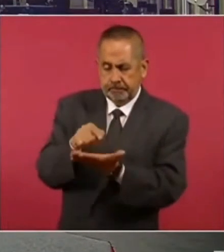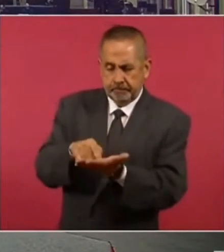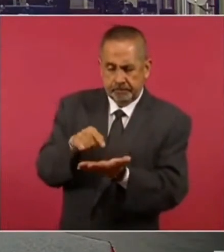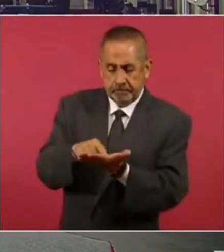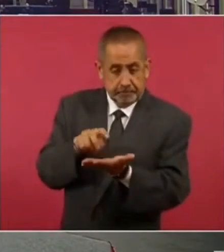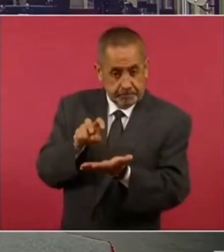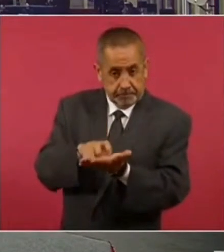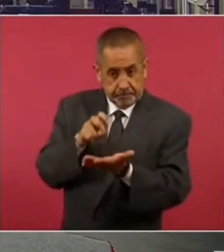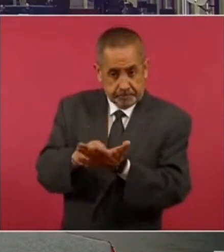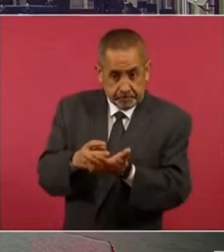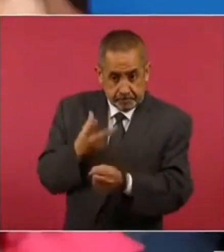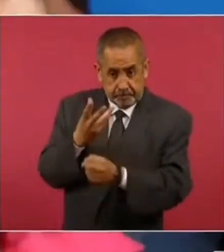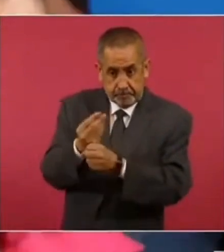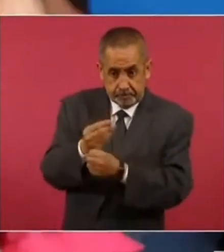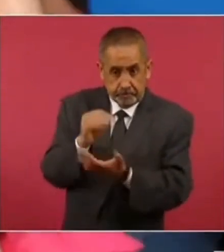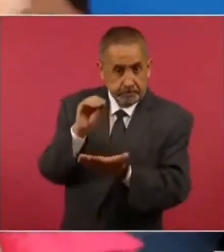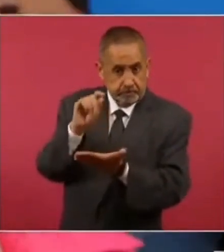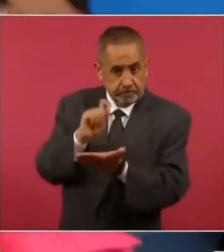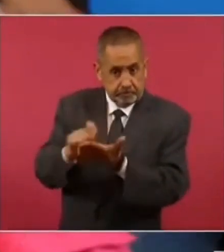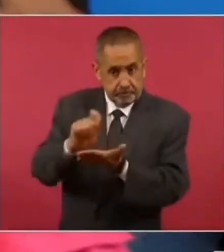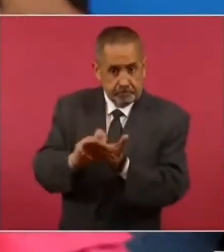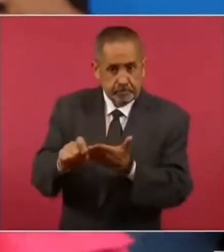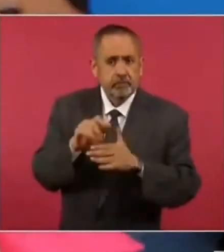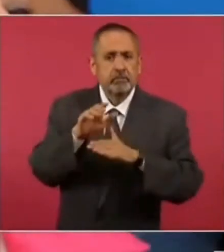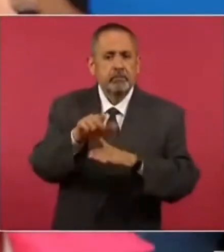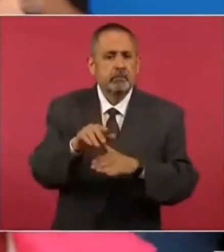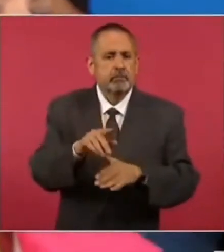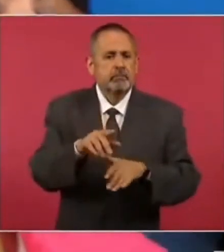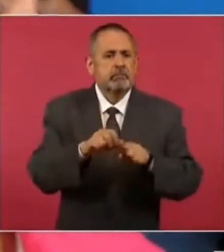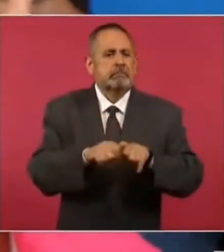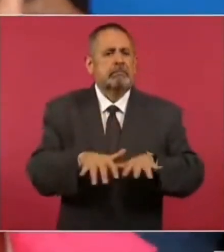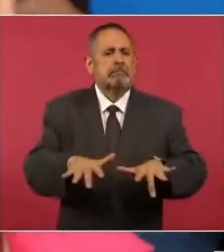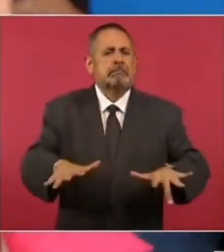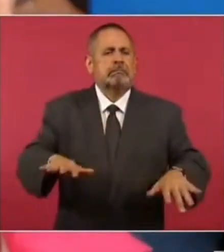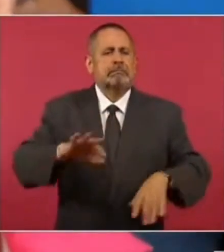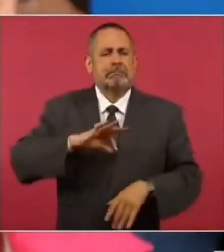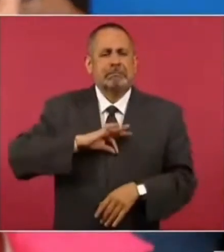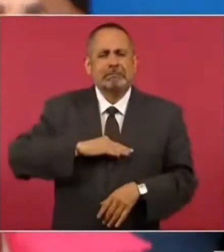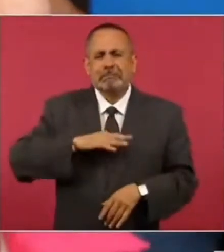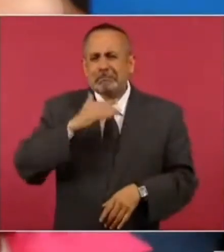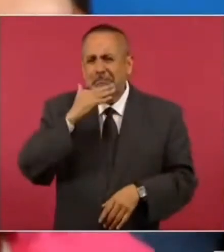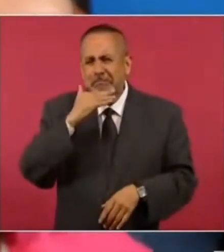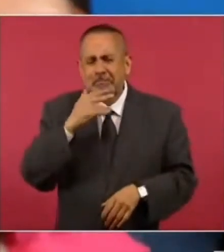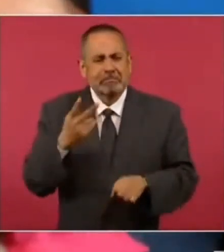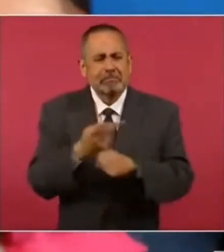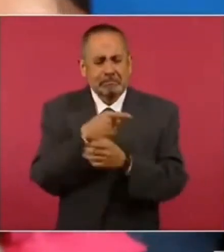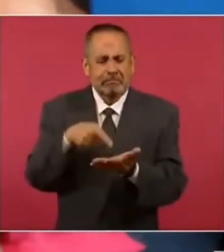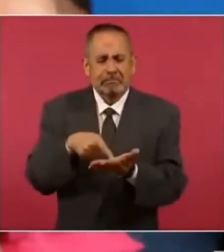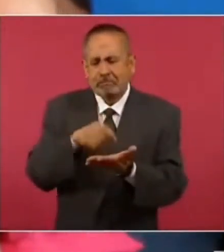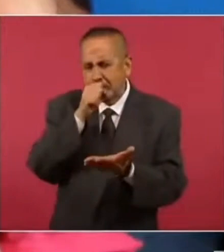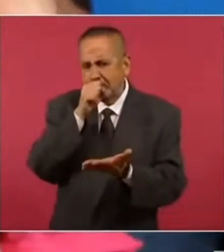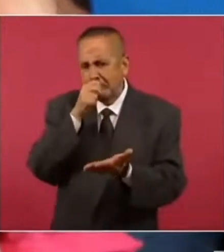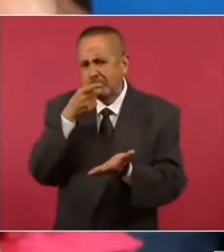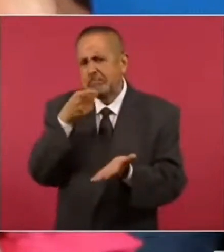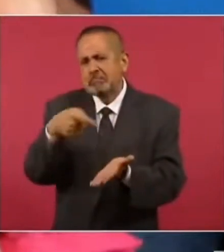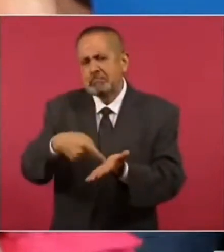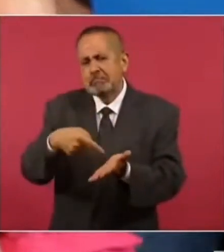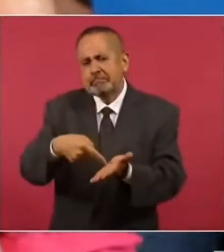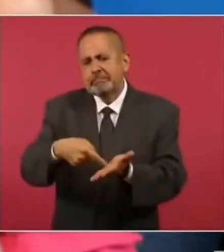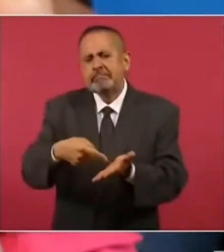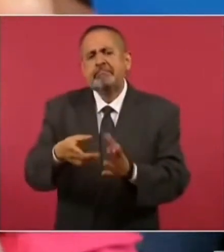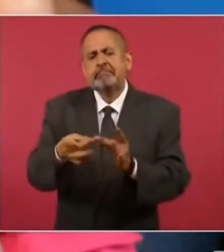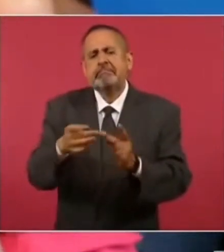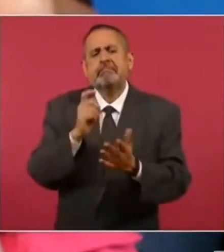específicamente en materia de derrames, para evitar los derrames o en materia de